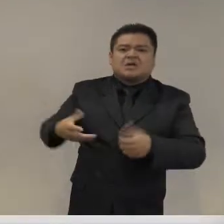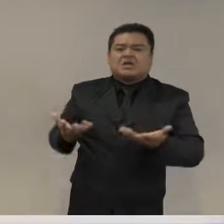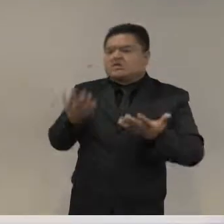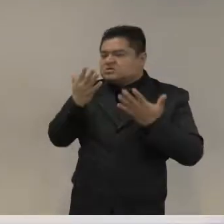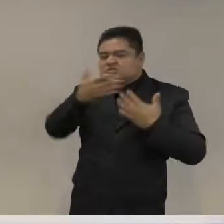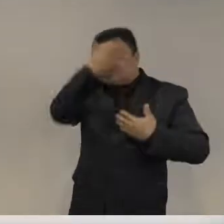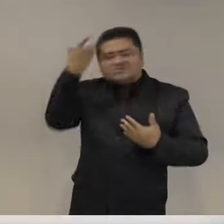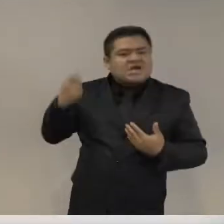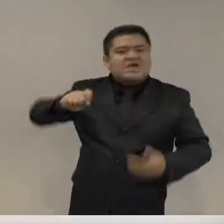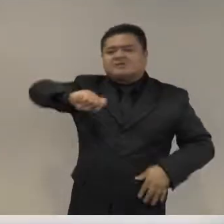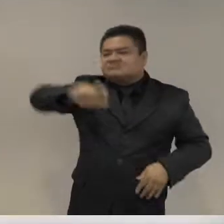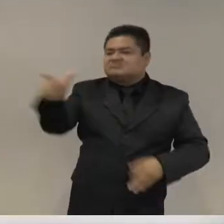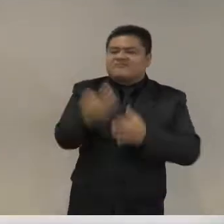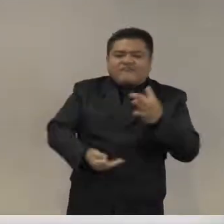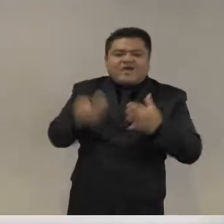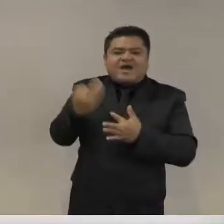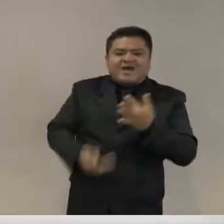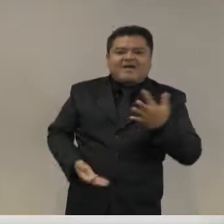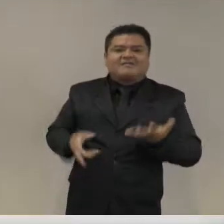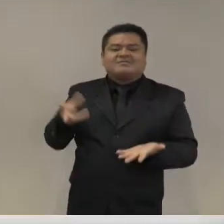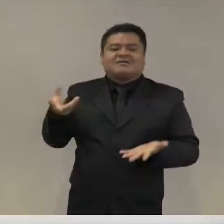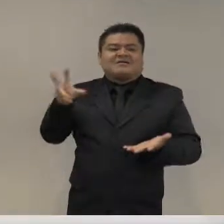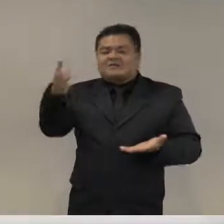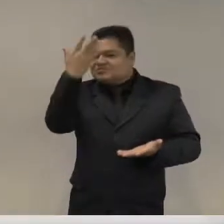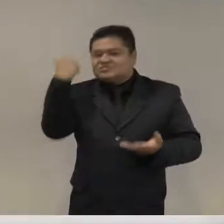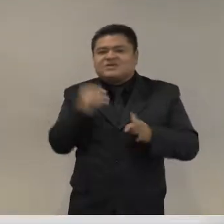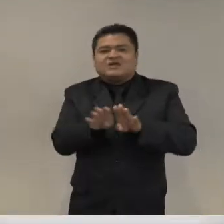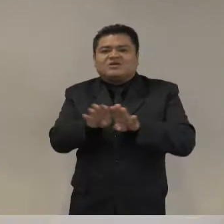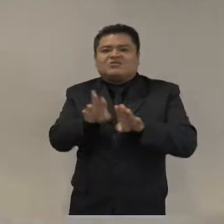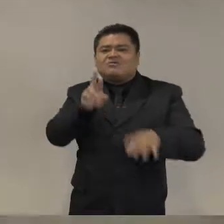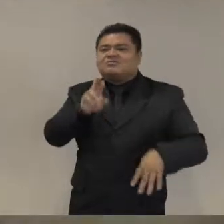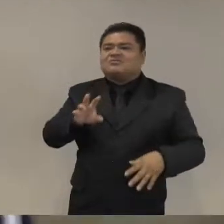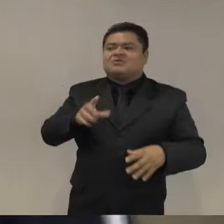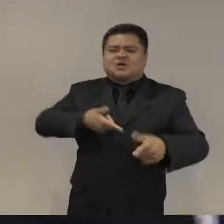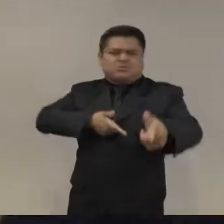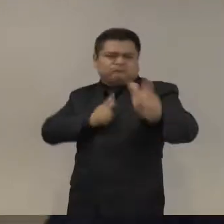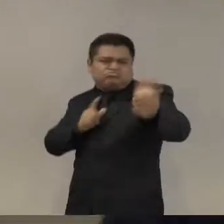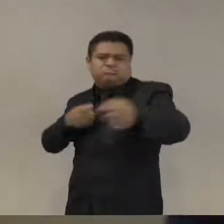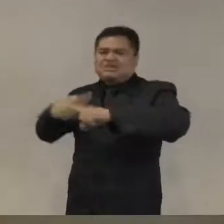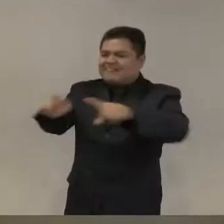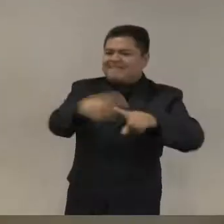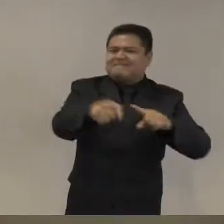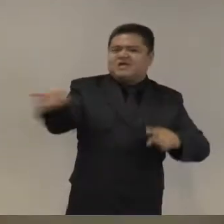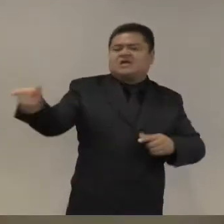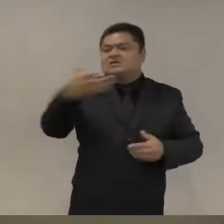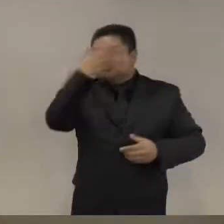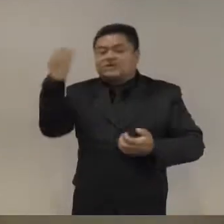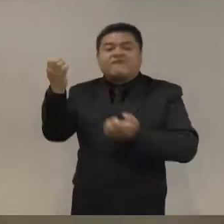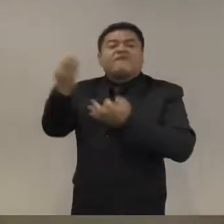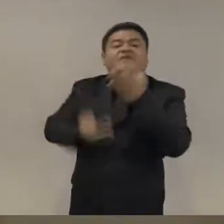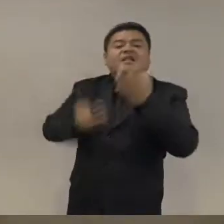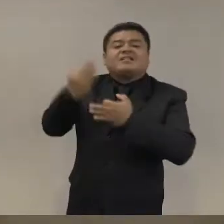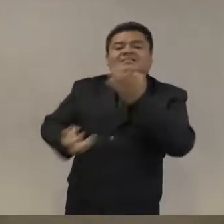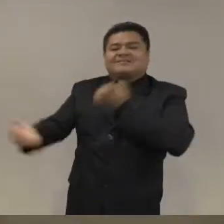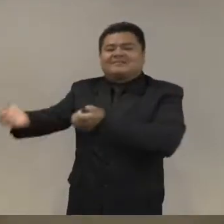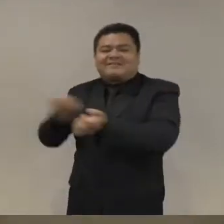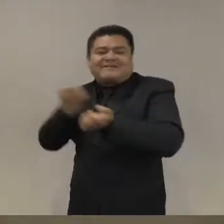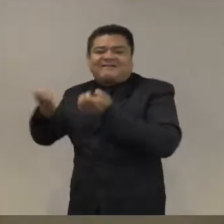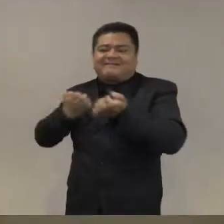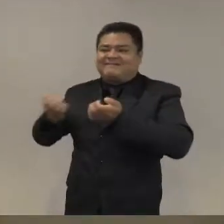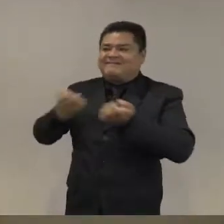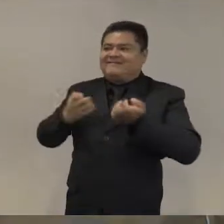tal vez están sobrepuestos en cuestión de potencia de fuego. Y también en la sociedad. Mucha gente